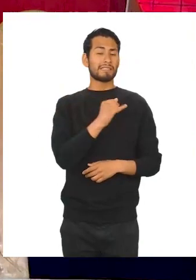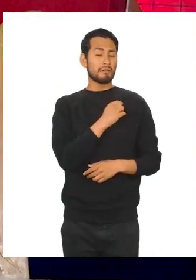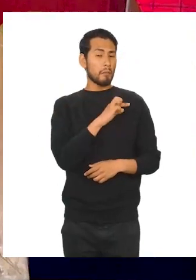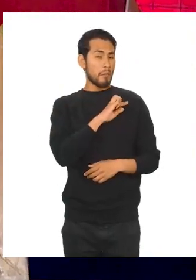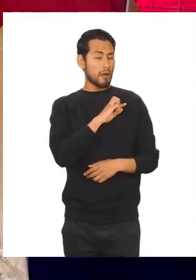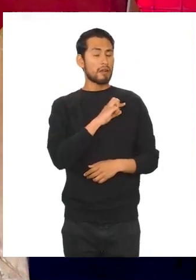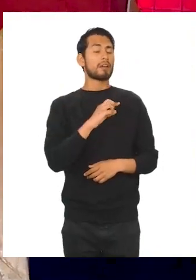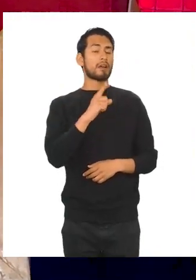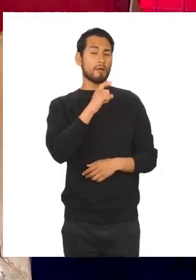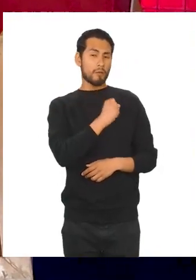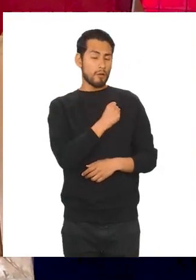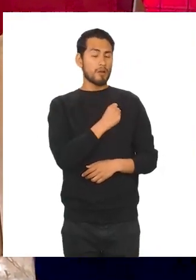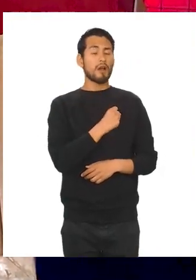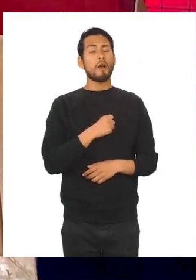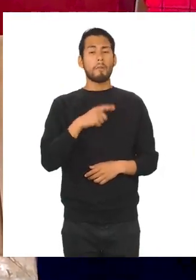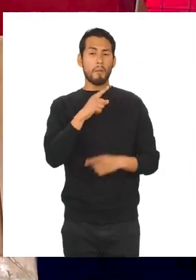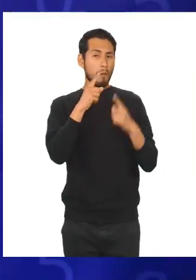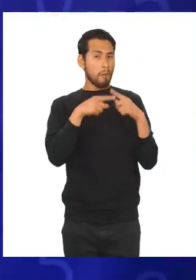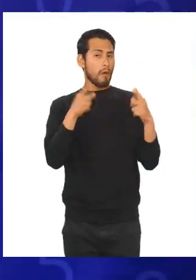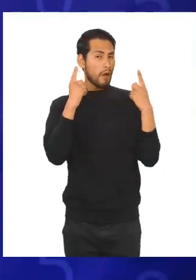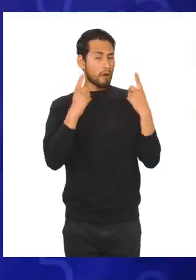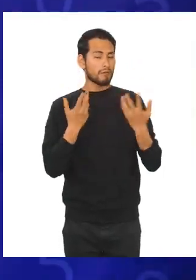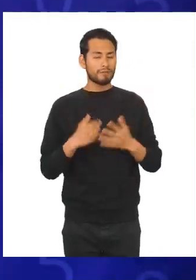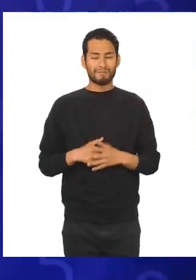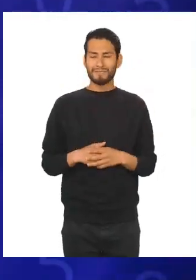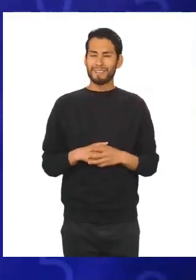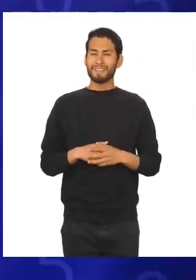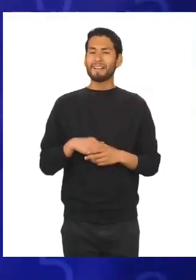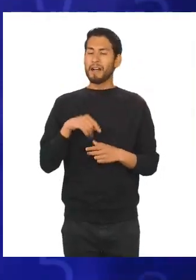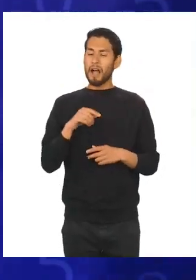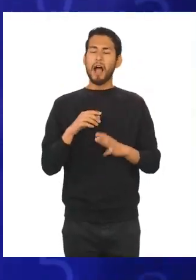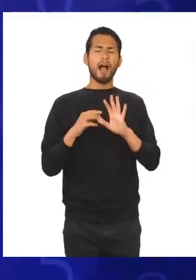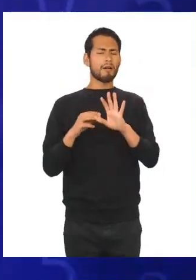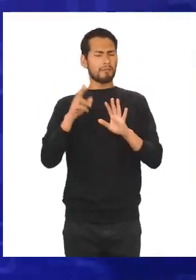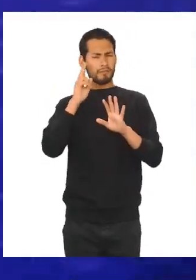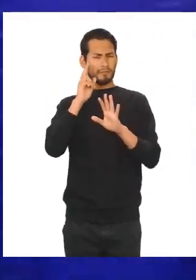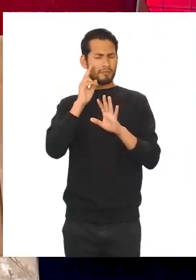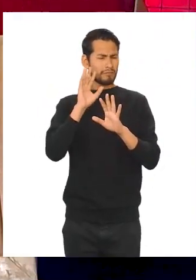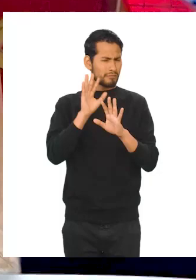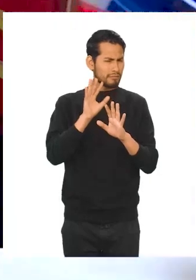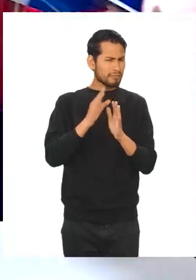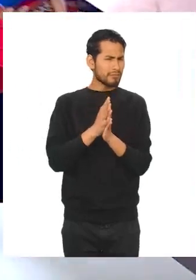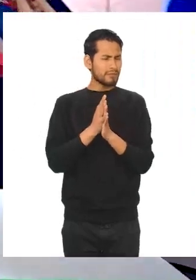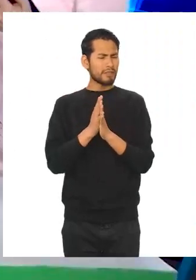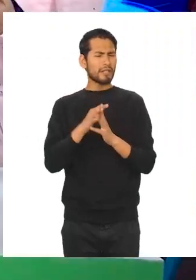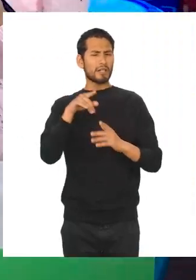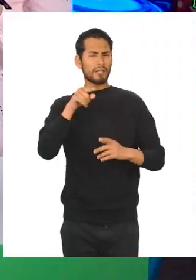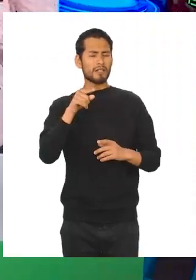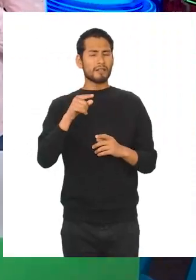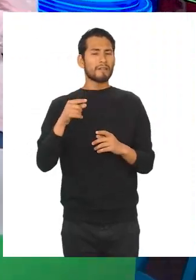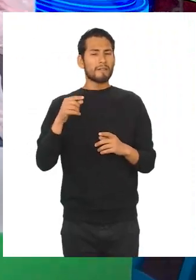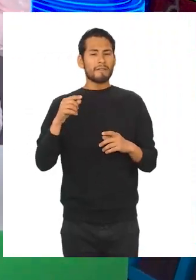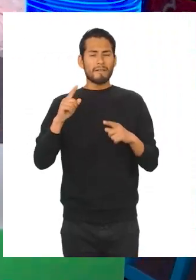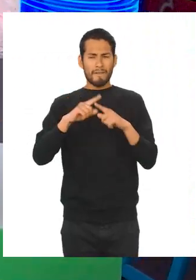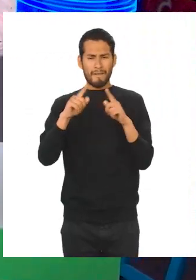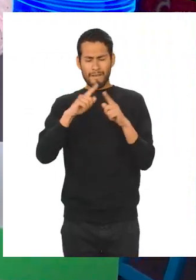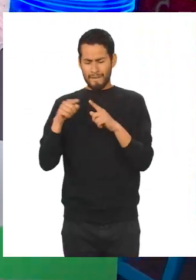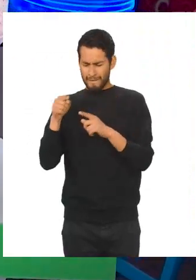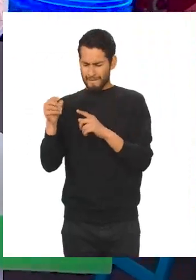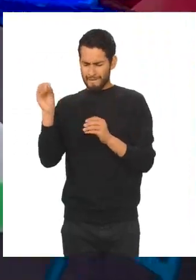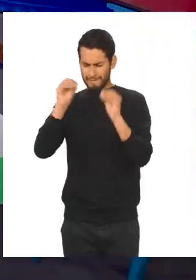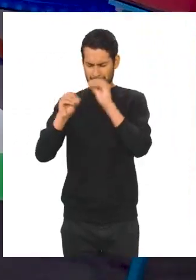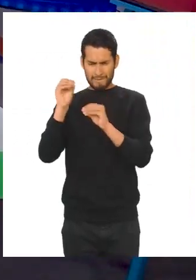secundaria, bachillerato... Profe, a ver si comprendo. Entonces, ¿las tablas de distribución de